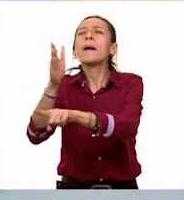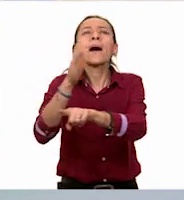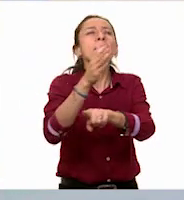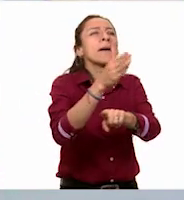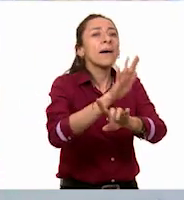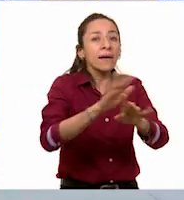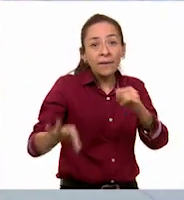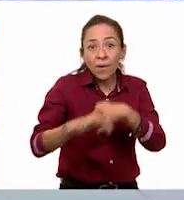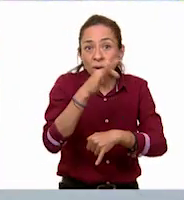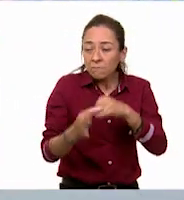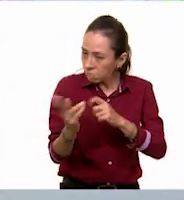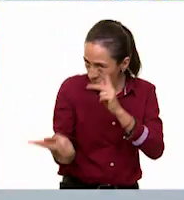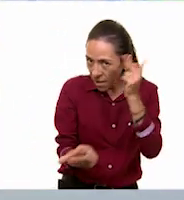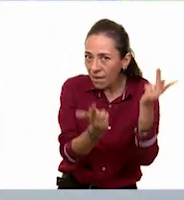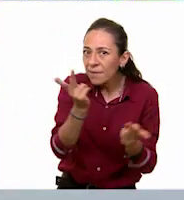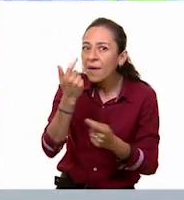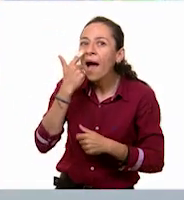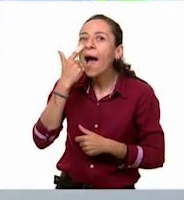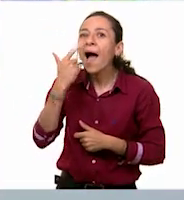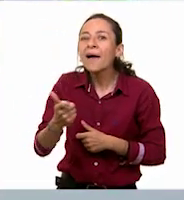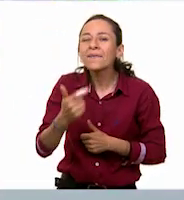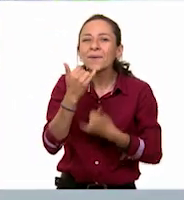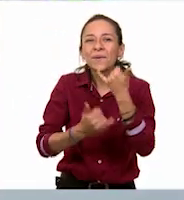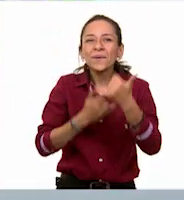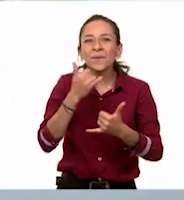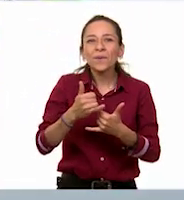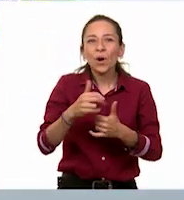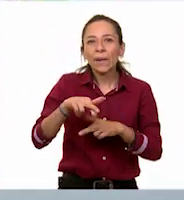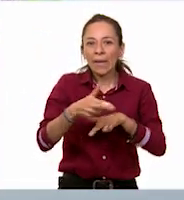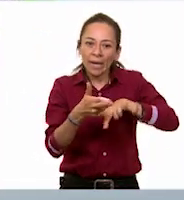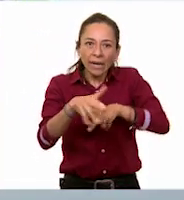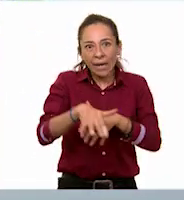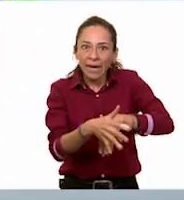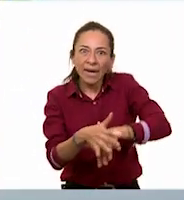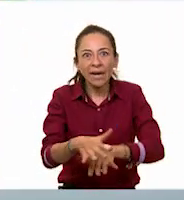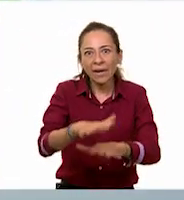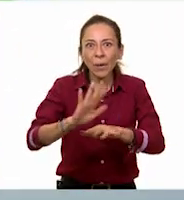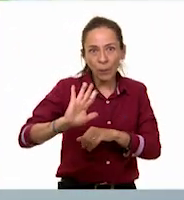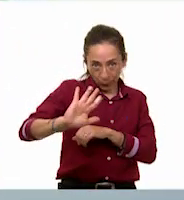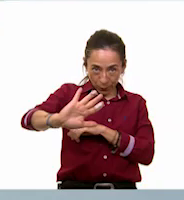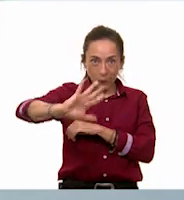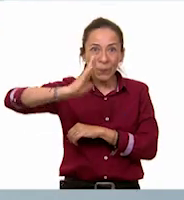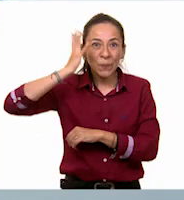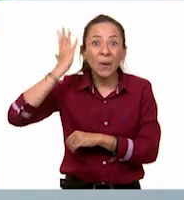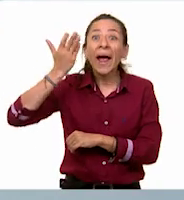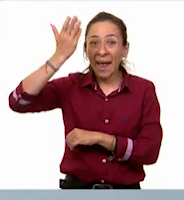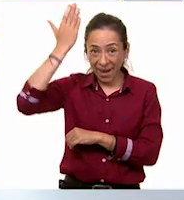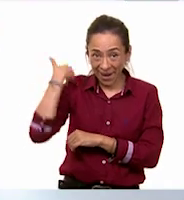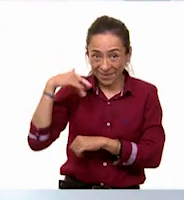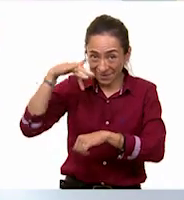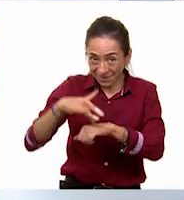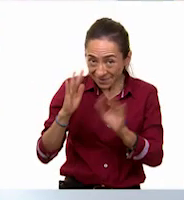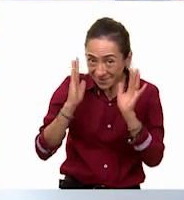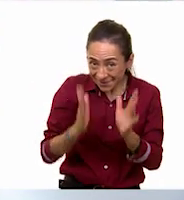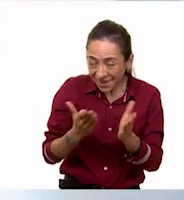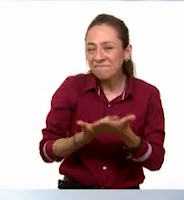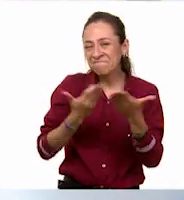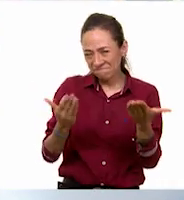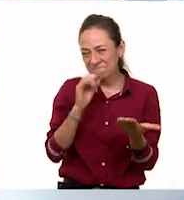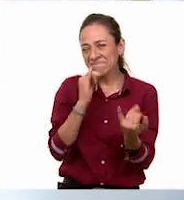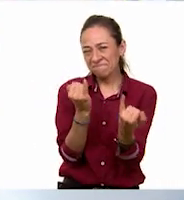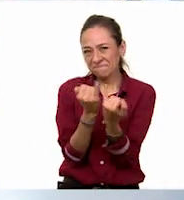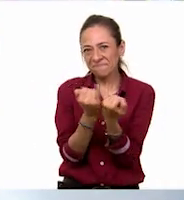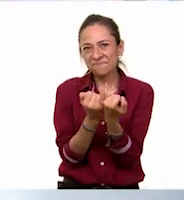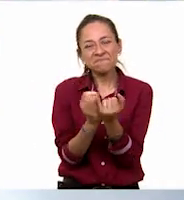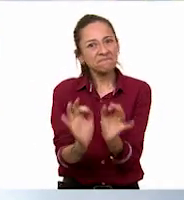hacer el juego del río salvaje como lo hicimos una vez. Claro. ¿Qué les pareció el museo? Recuerdo perfecto. Les quedó